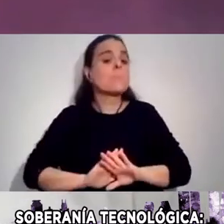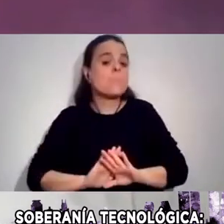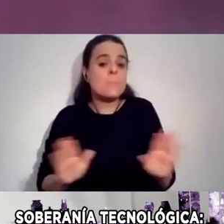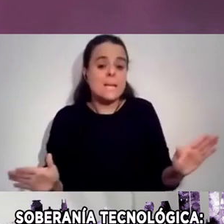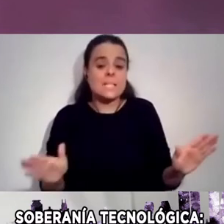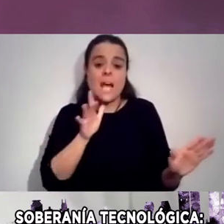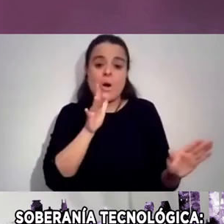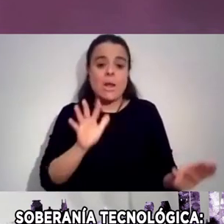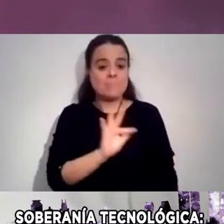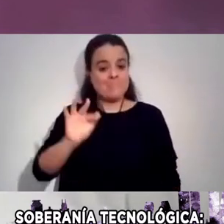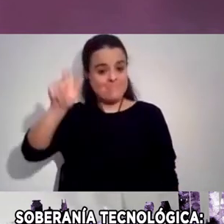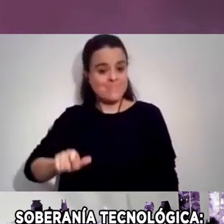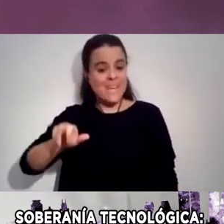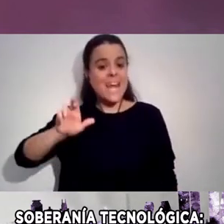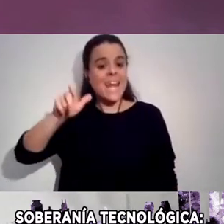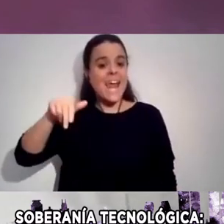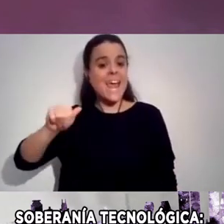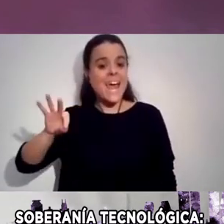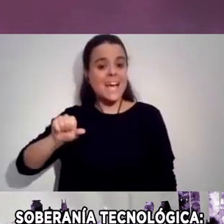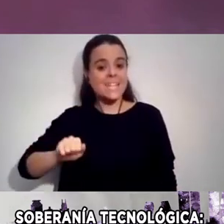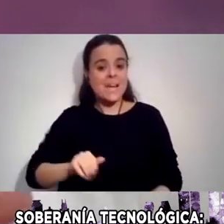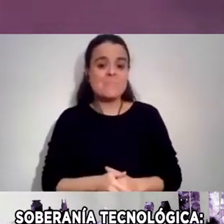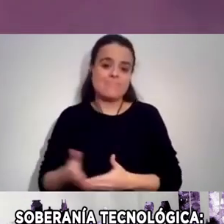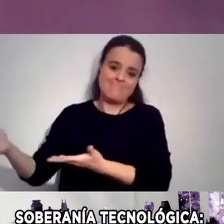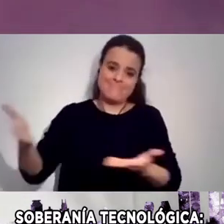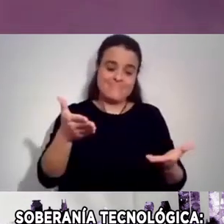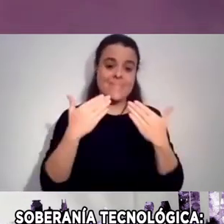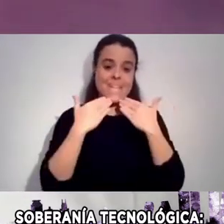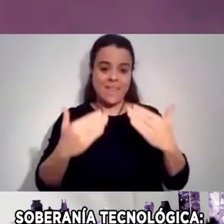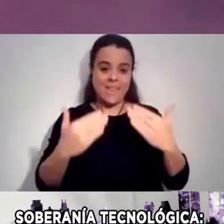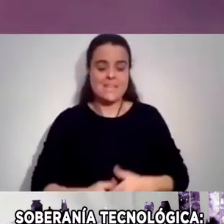Renata y ahí os dejo con ella. Muchas gracias.